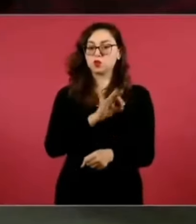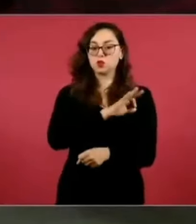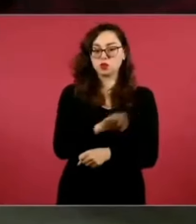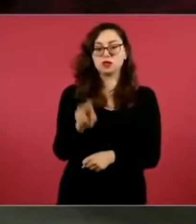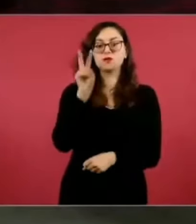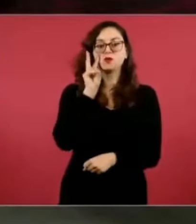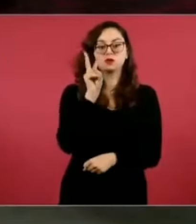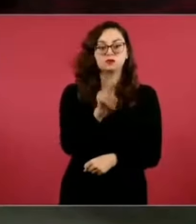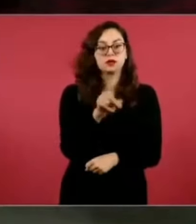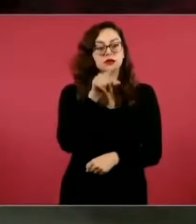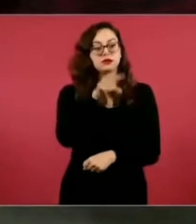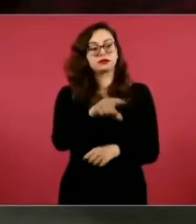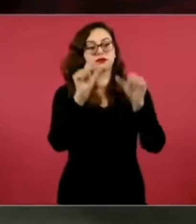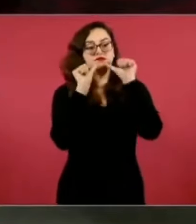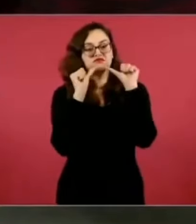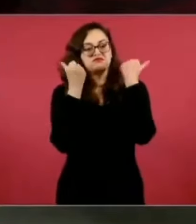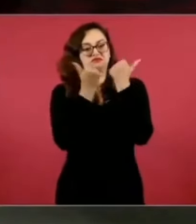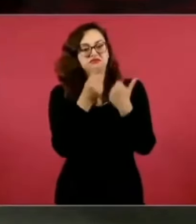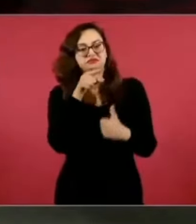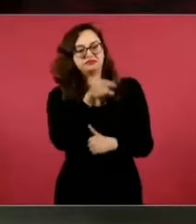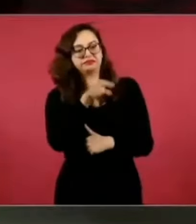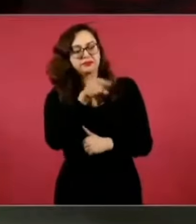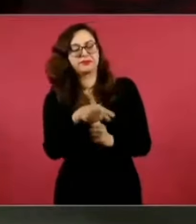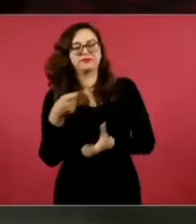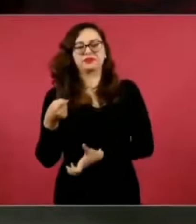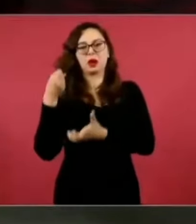de dónde provienen,